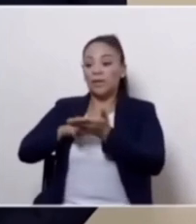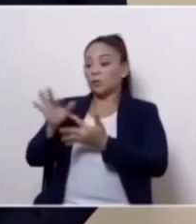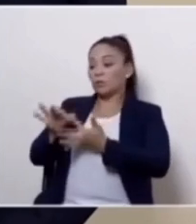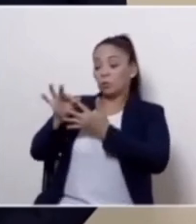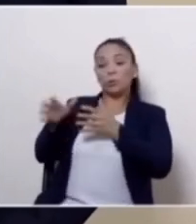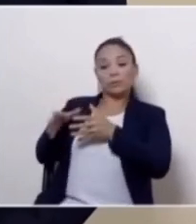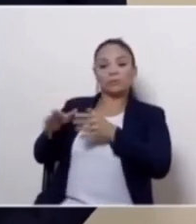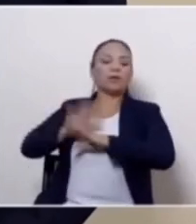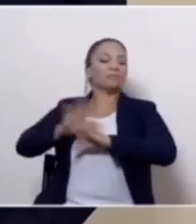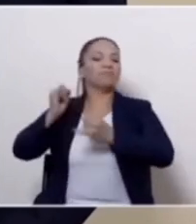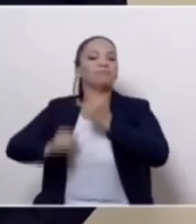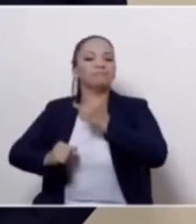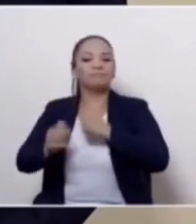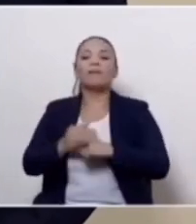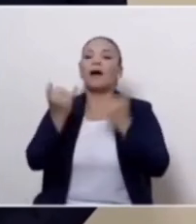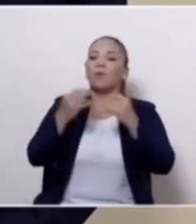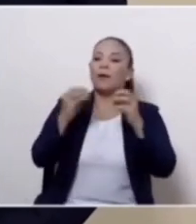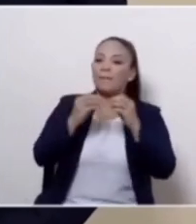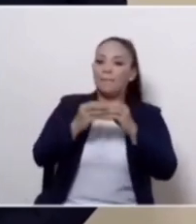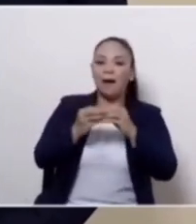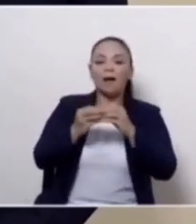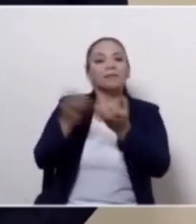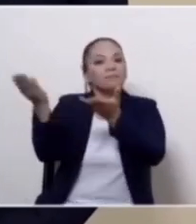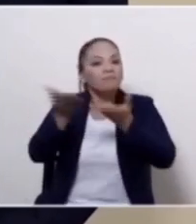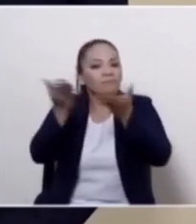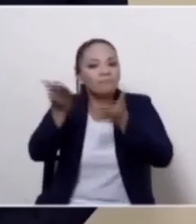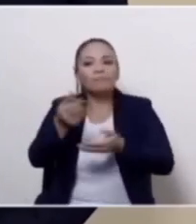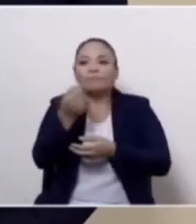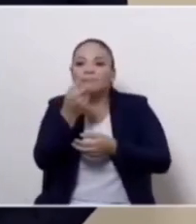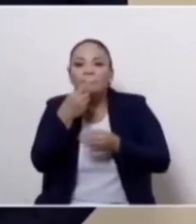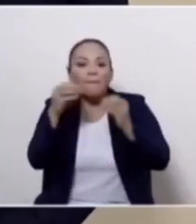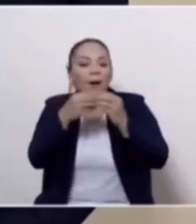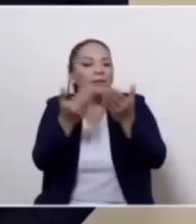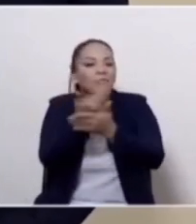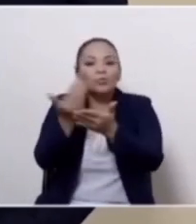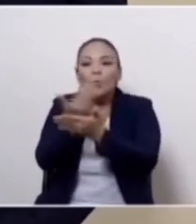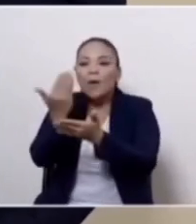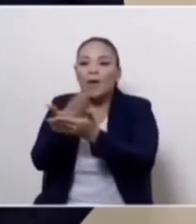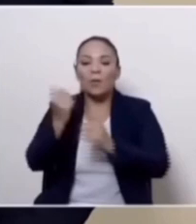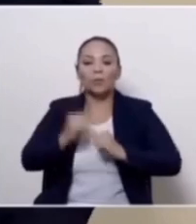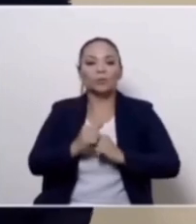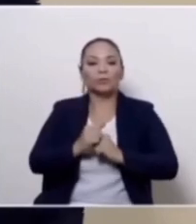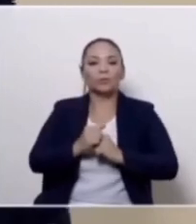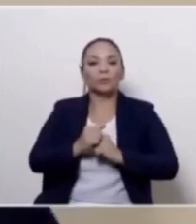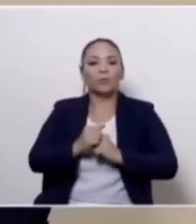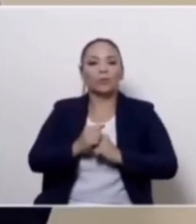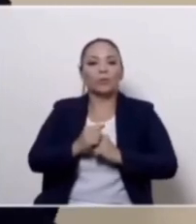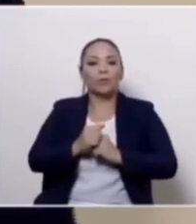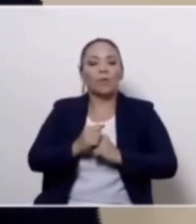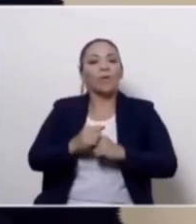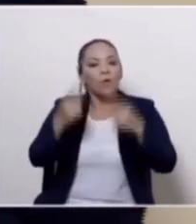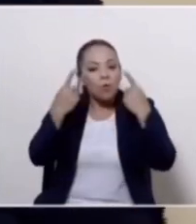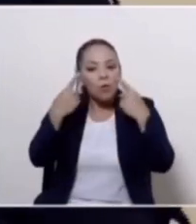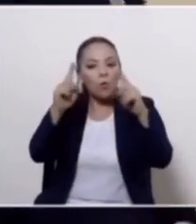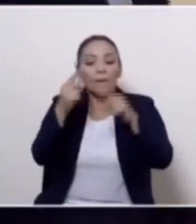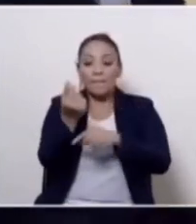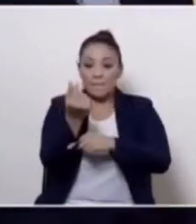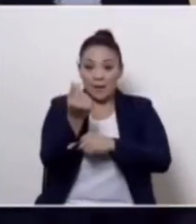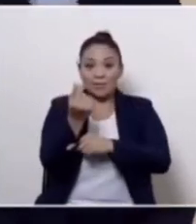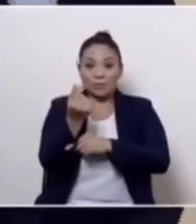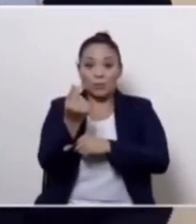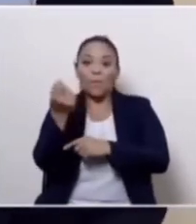Vamos a tener mayor aumento de medicamentos innovadores. Vamos a poder realmente impactar en el precio de los medicamentos.